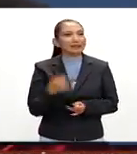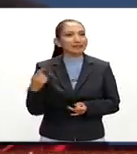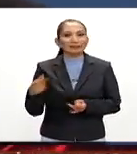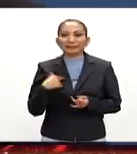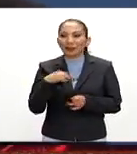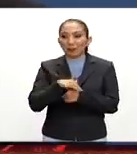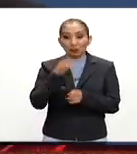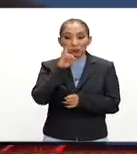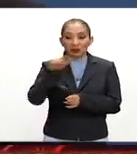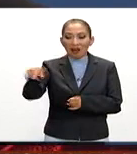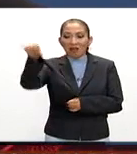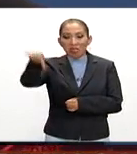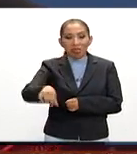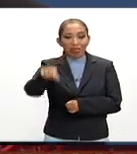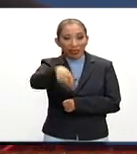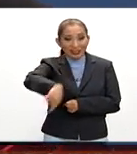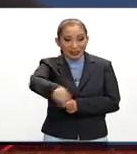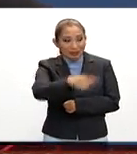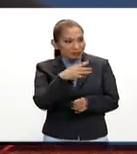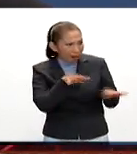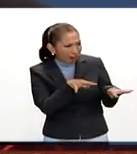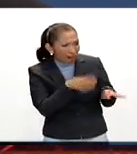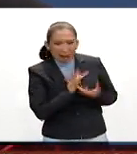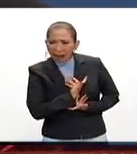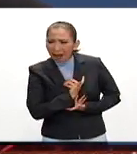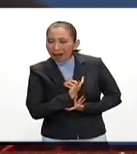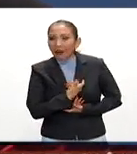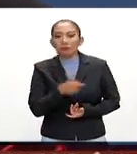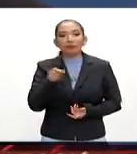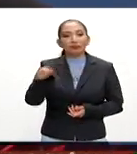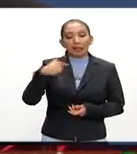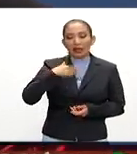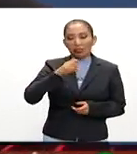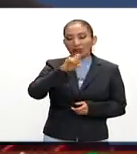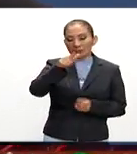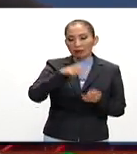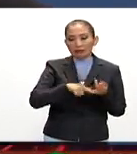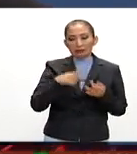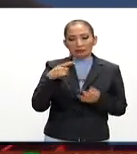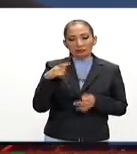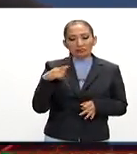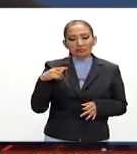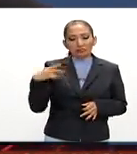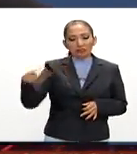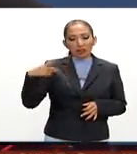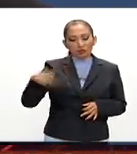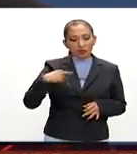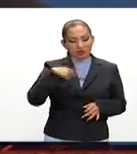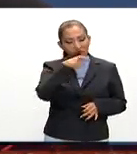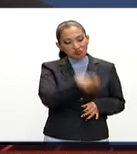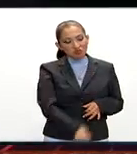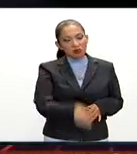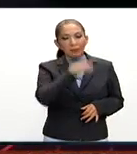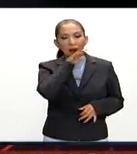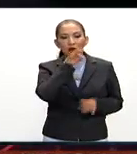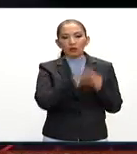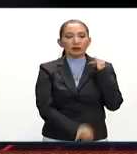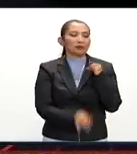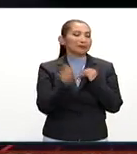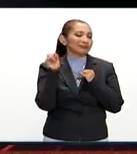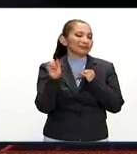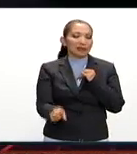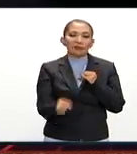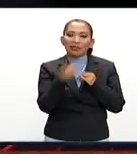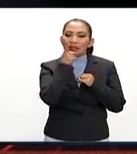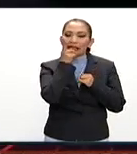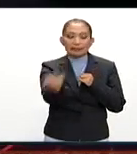el voto femenino. Y bueno, después ya el clima de su desempeño mediocre al final fue justamente